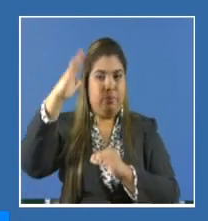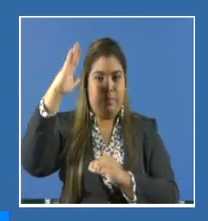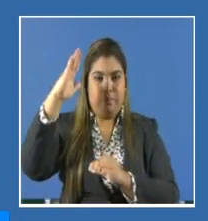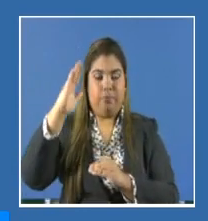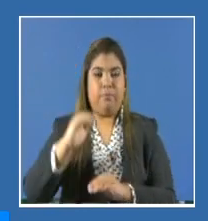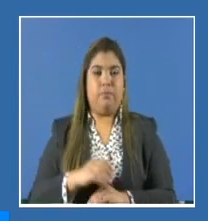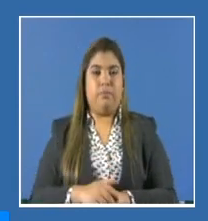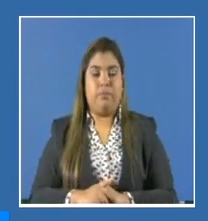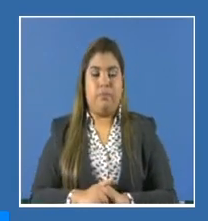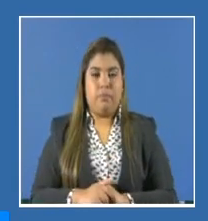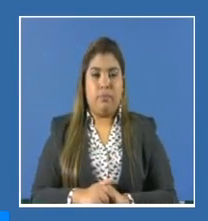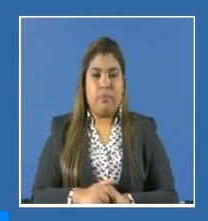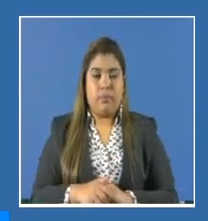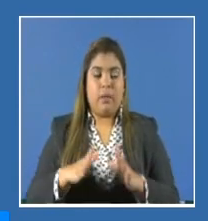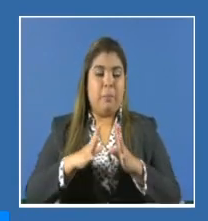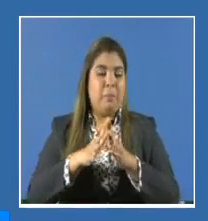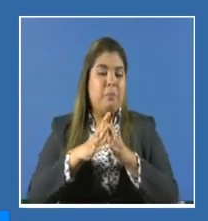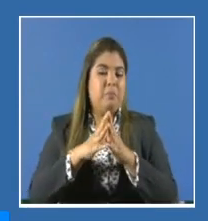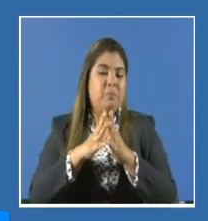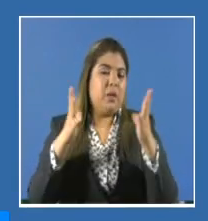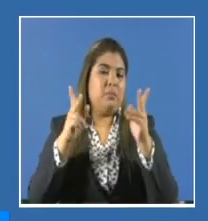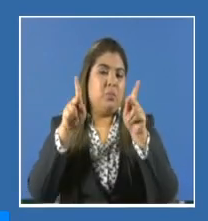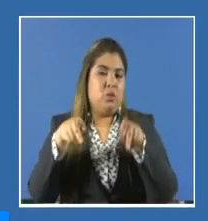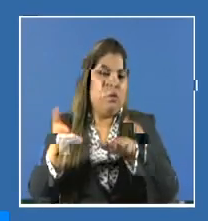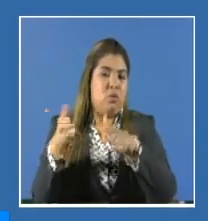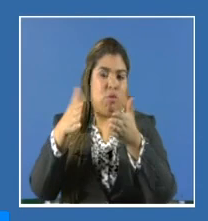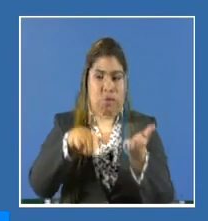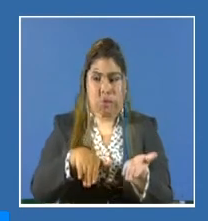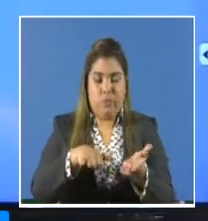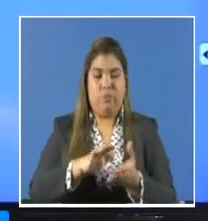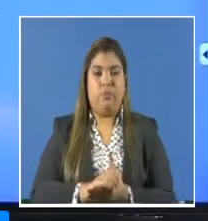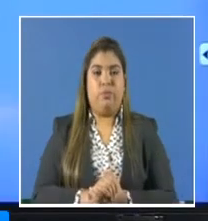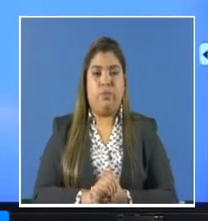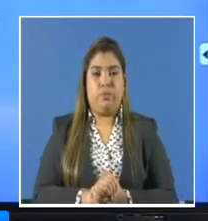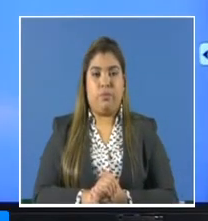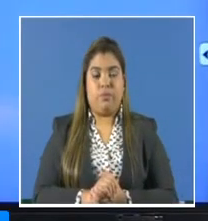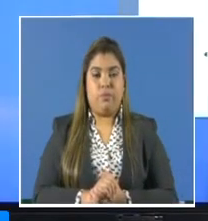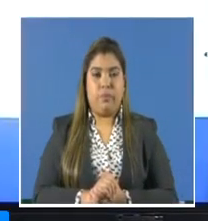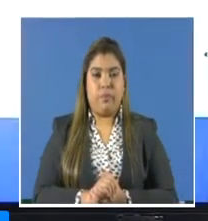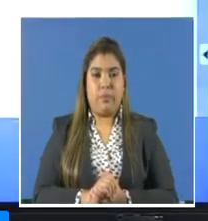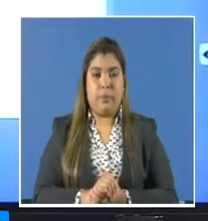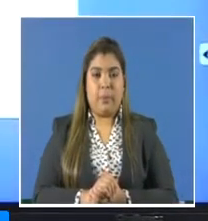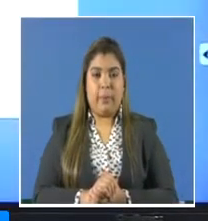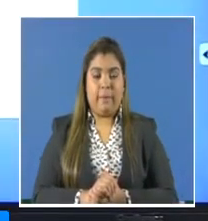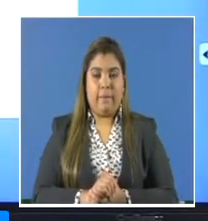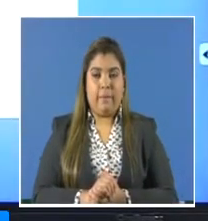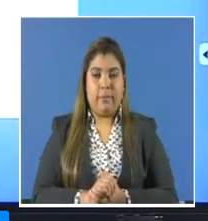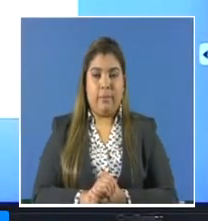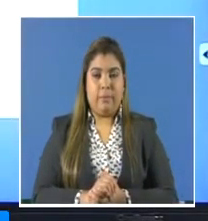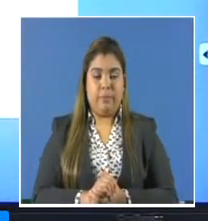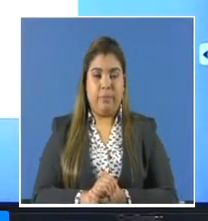y más como mayor cantidad del número de defunciones acumuladas.